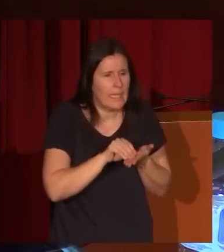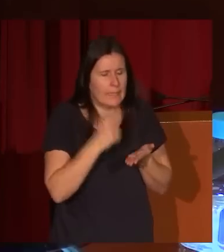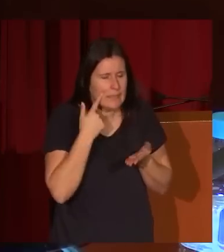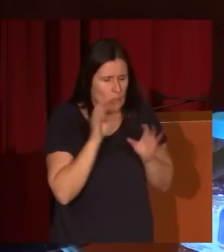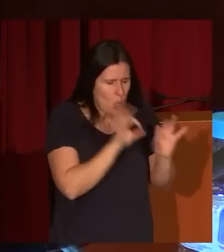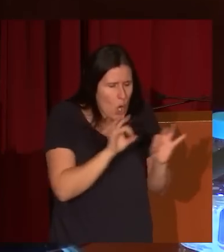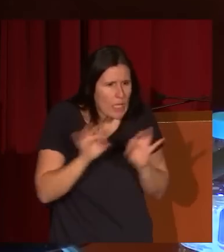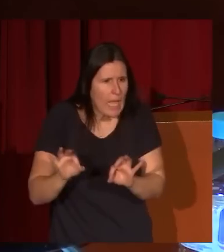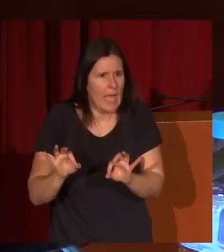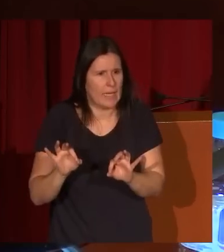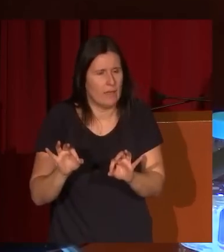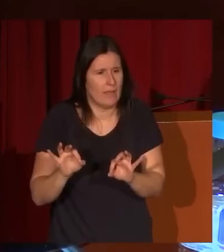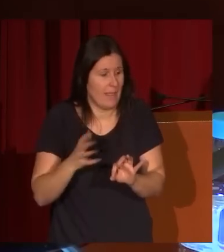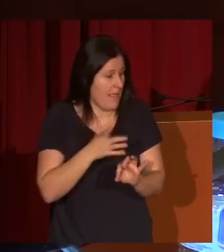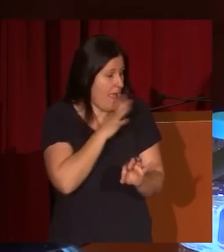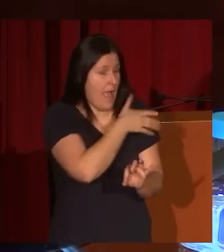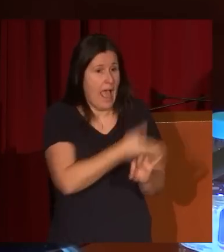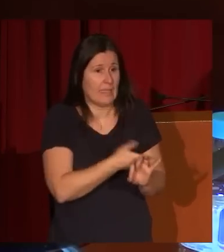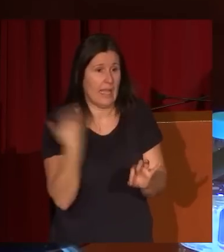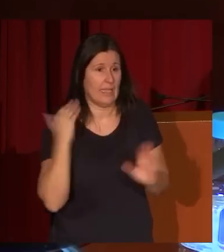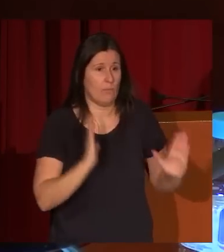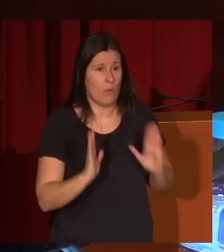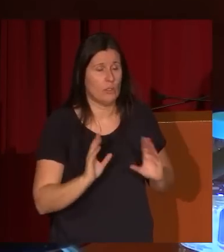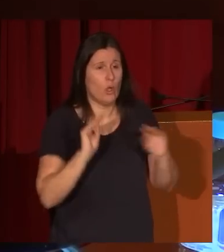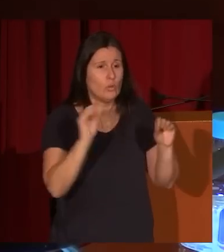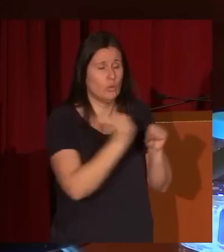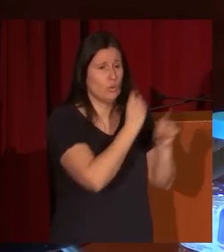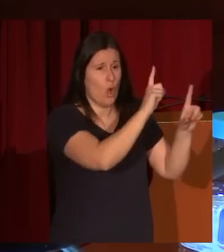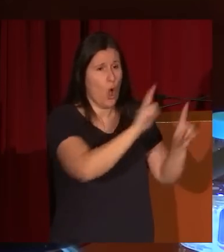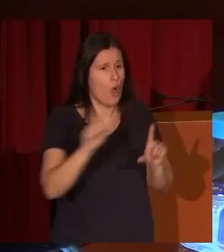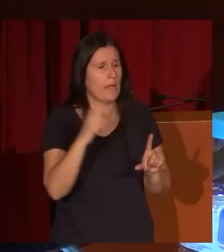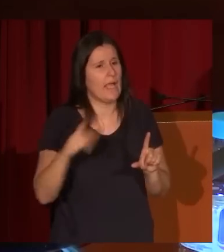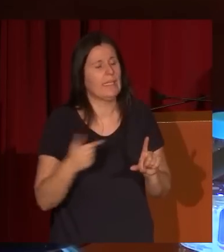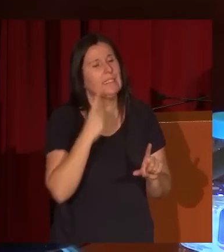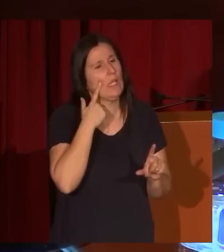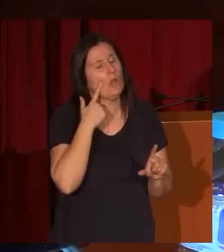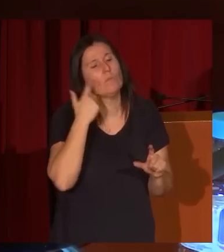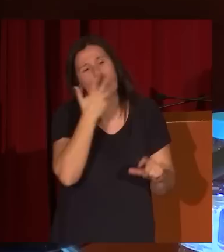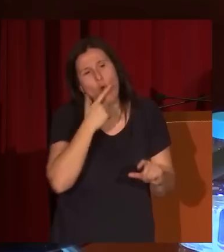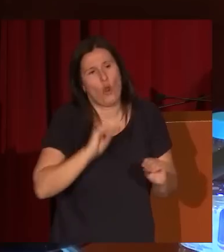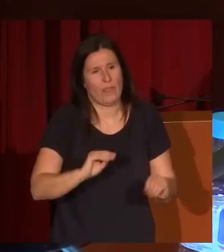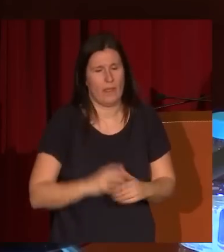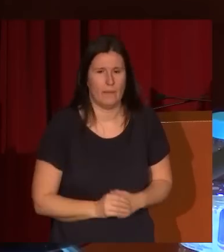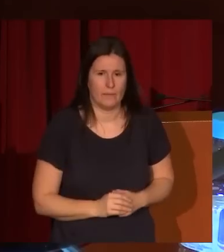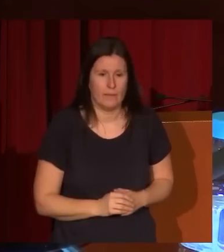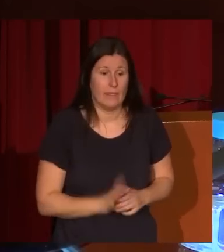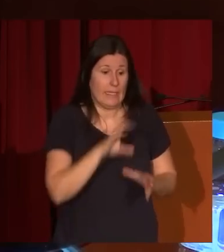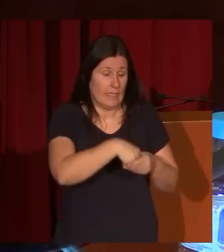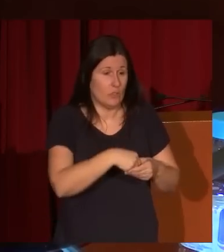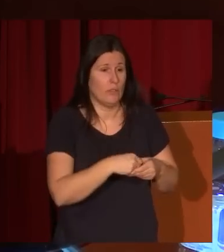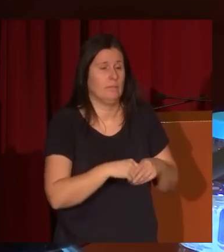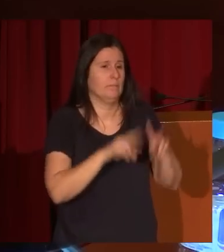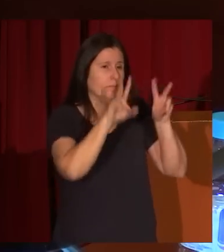arropar lo que hasta en ese momento, las obras que hasta en ese momento se conocían de Eugenio Lucas. Y en el mundo de las exposiciones